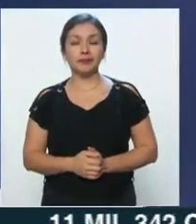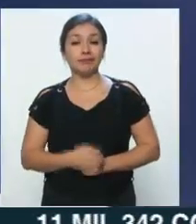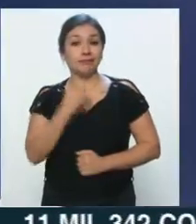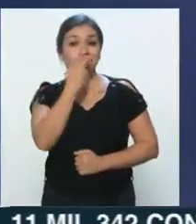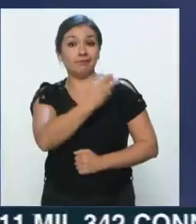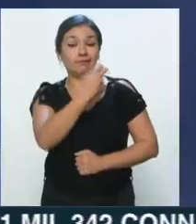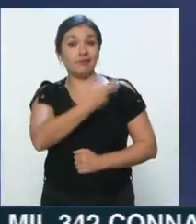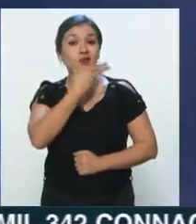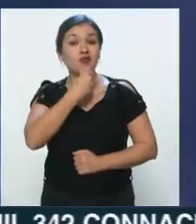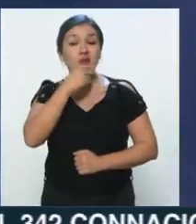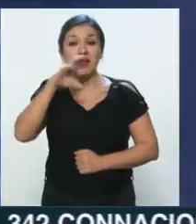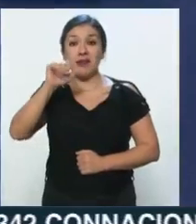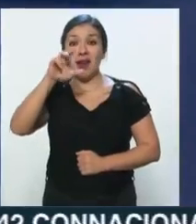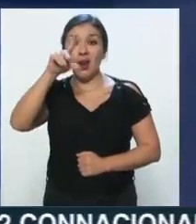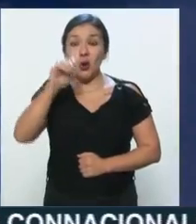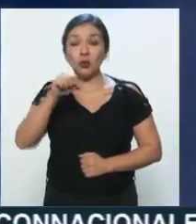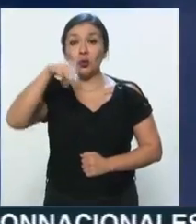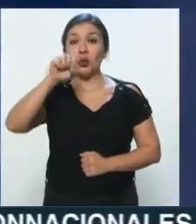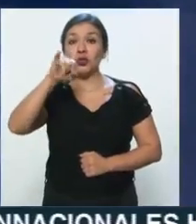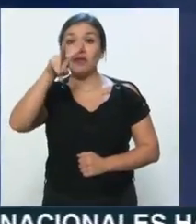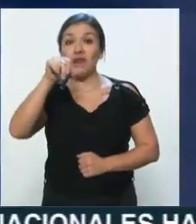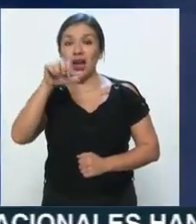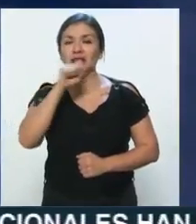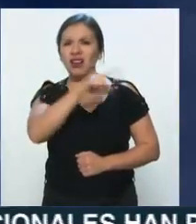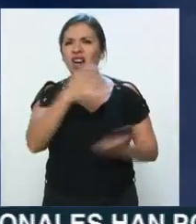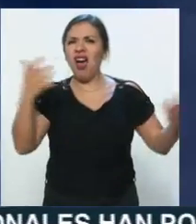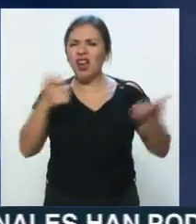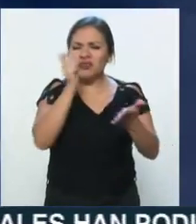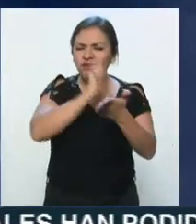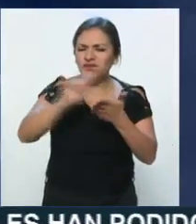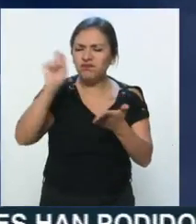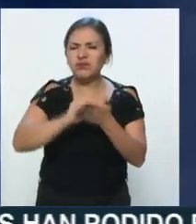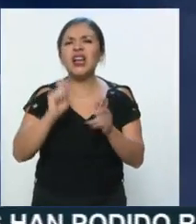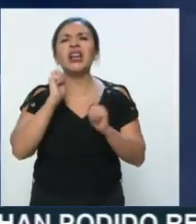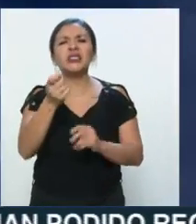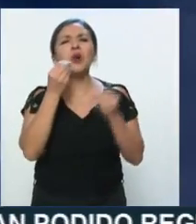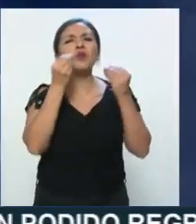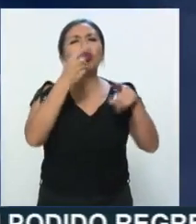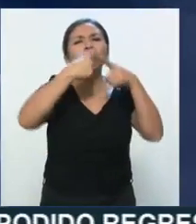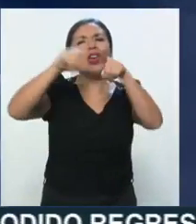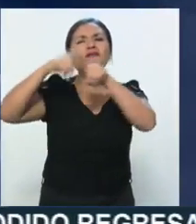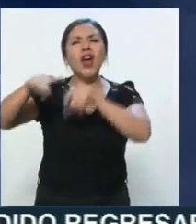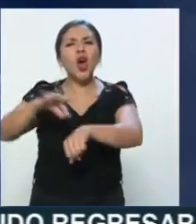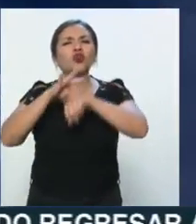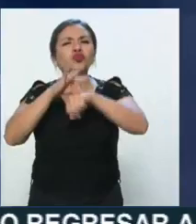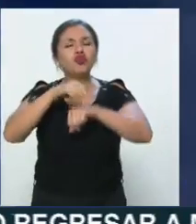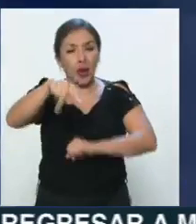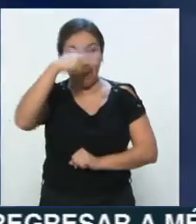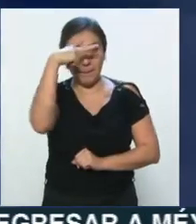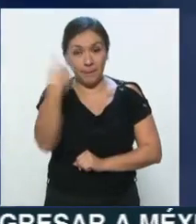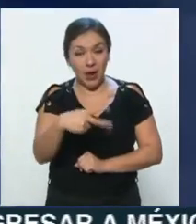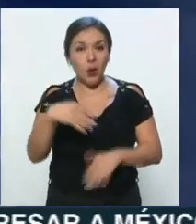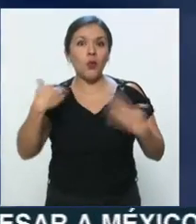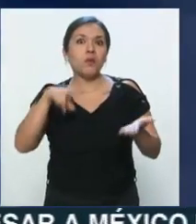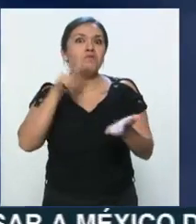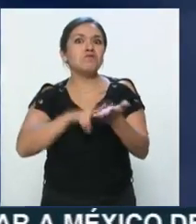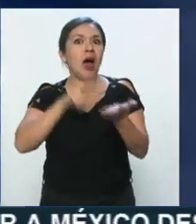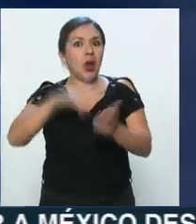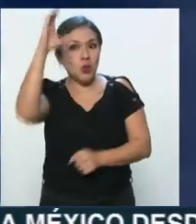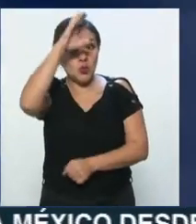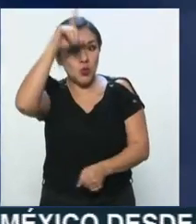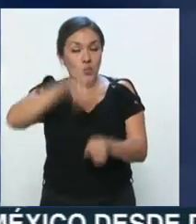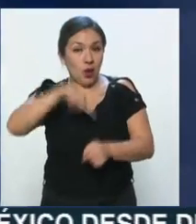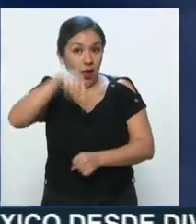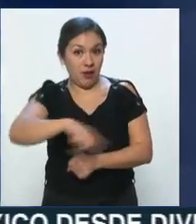Carlos Monsiváis, su trabajo sobre las muchas realidades de México, son uno de los grandes tesoros culturales de nuestro país.